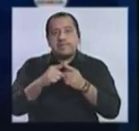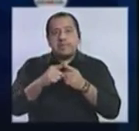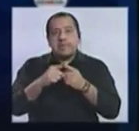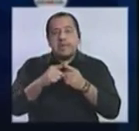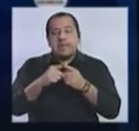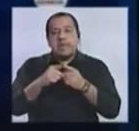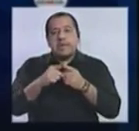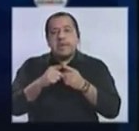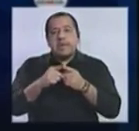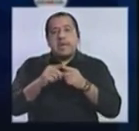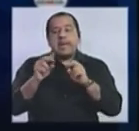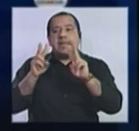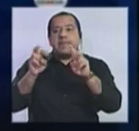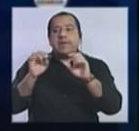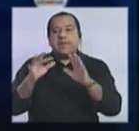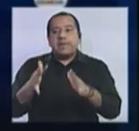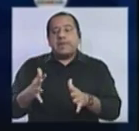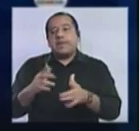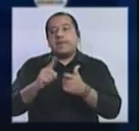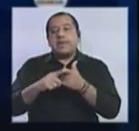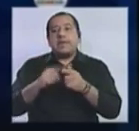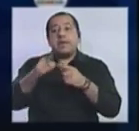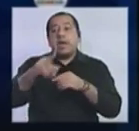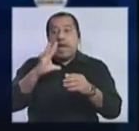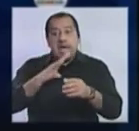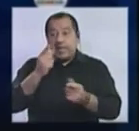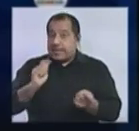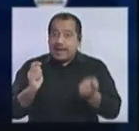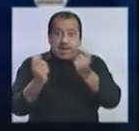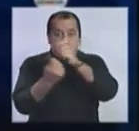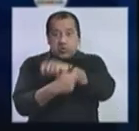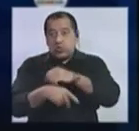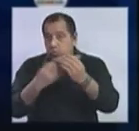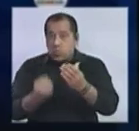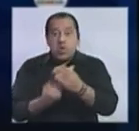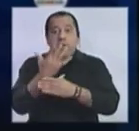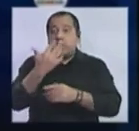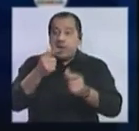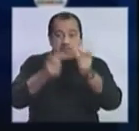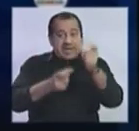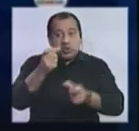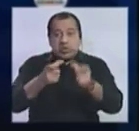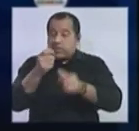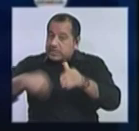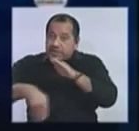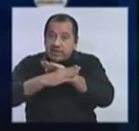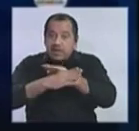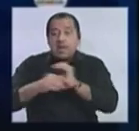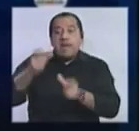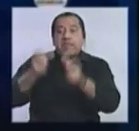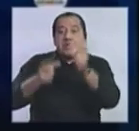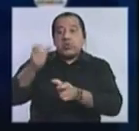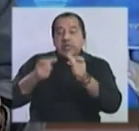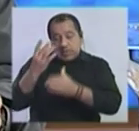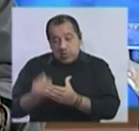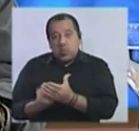sobre la renovación. La renovación es normal que suceda, claramente. O sea, si uno piensa, hay muchas